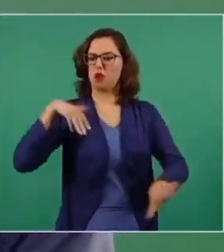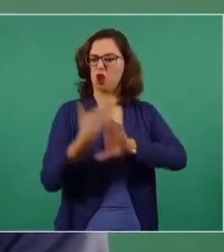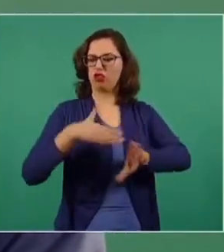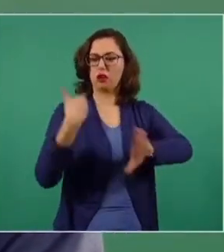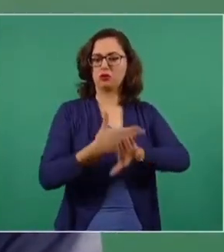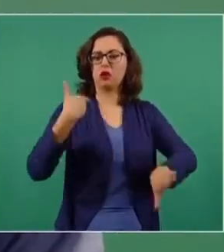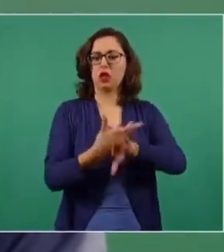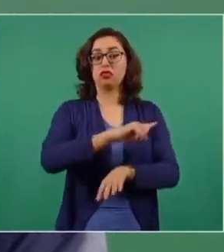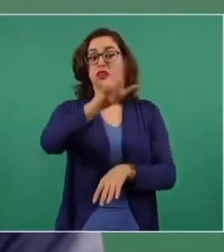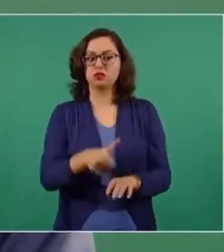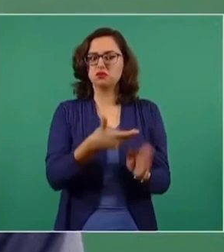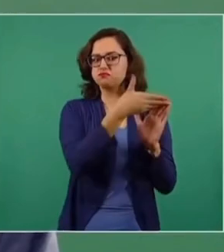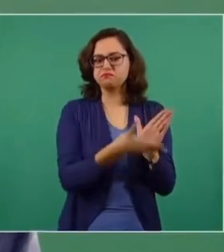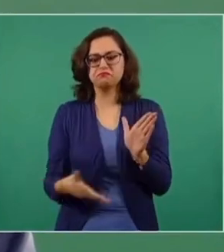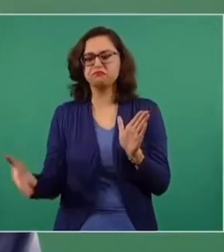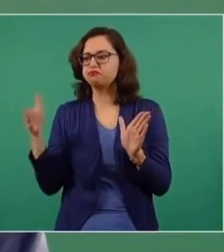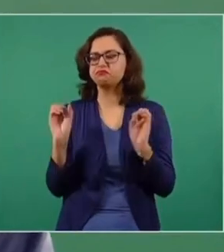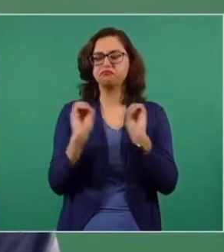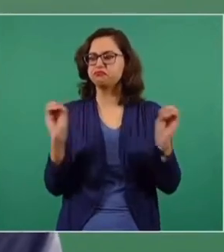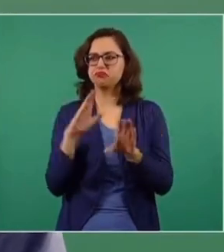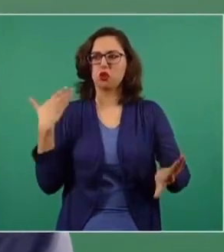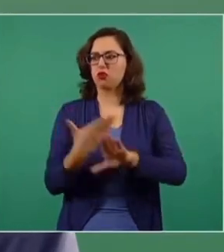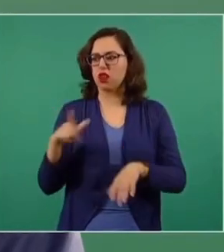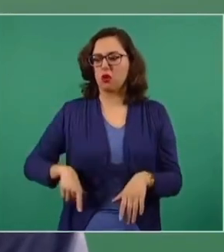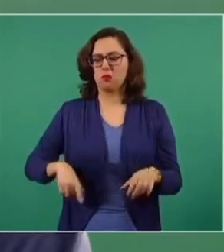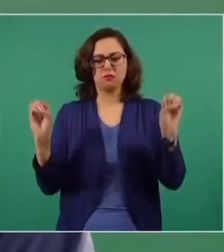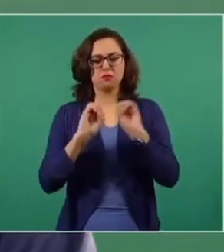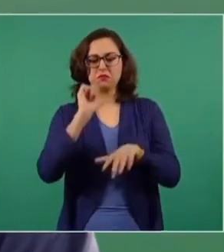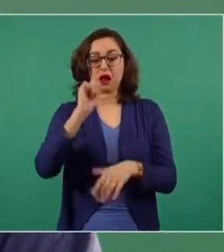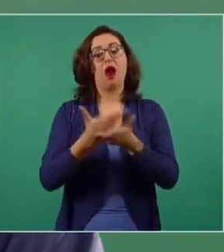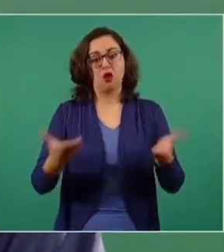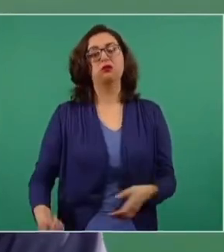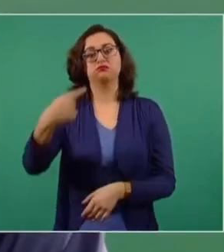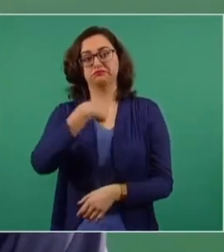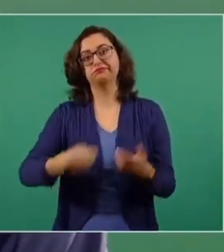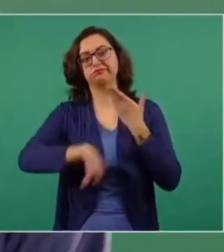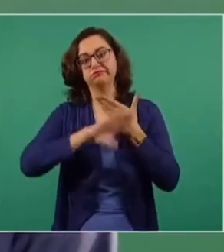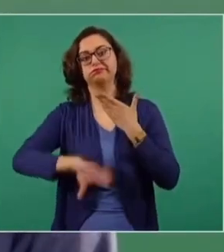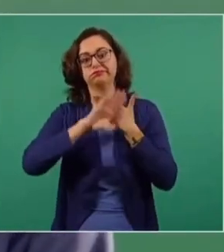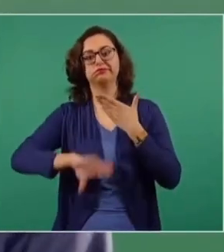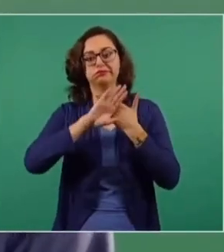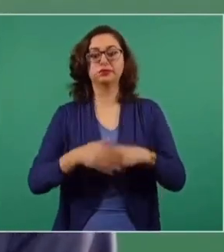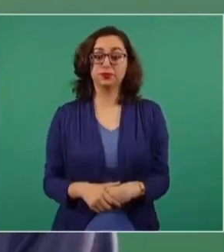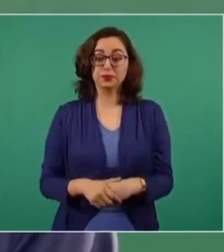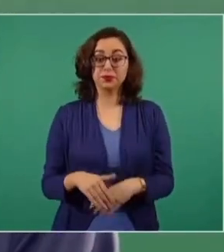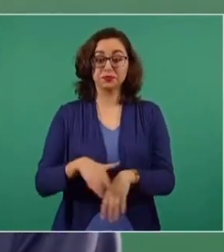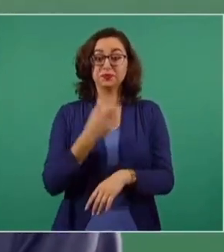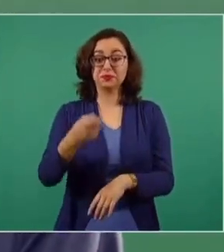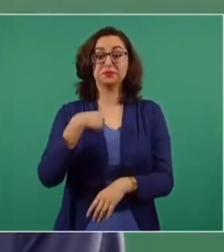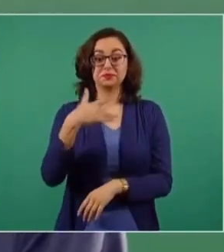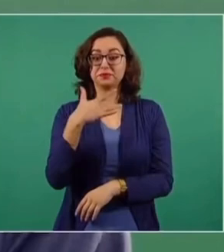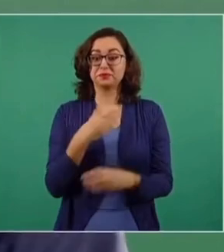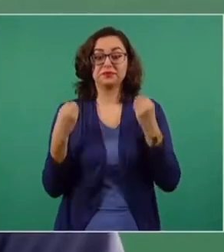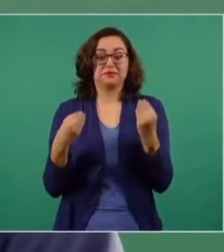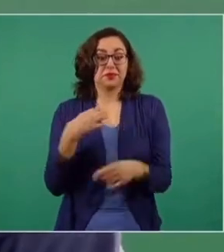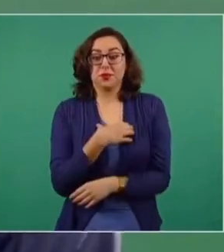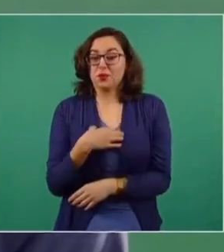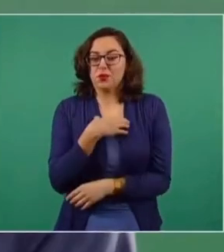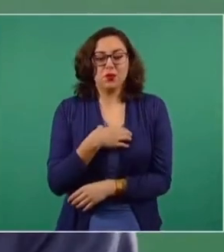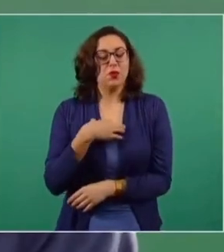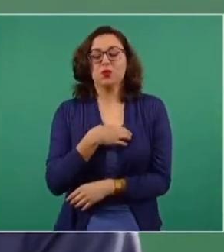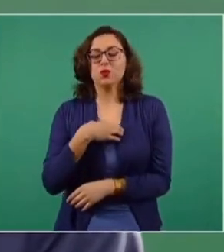se atacaba más, se ha atacado más a un presidente como ahora. Por eso también estoy muy contento, ya,